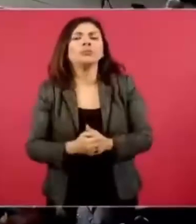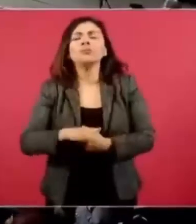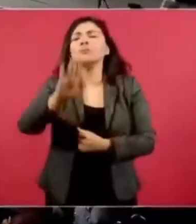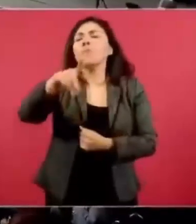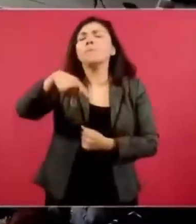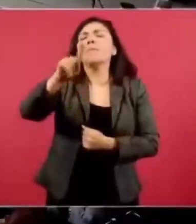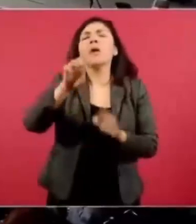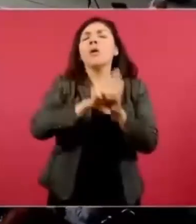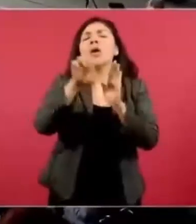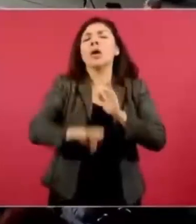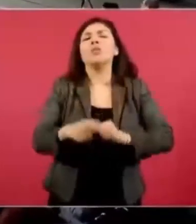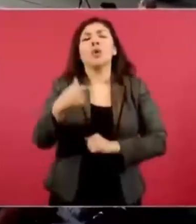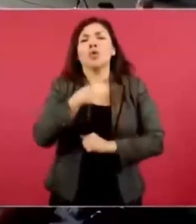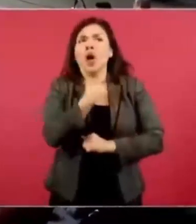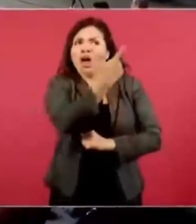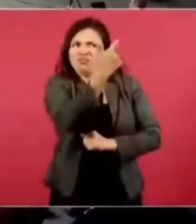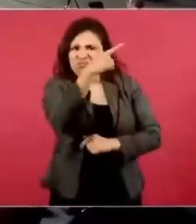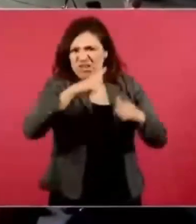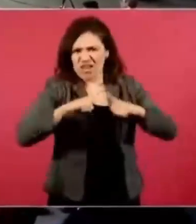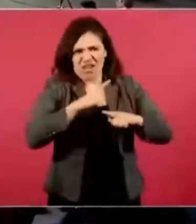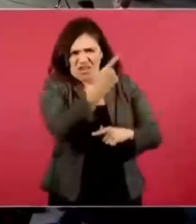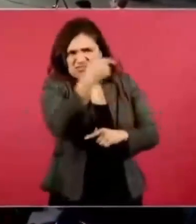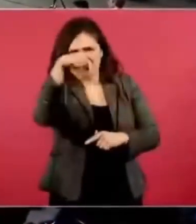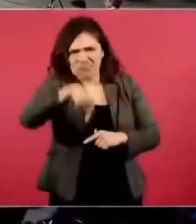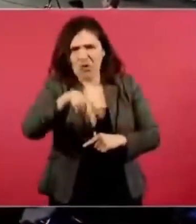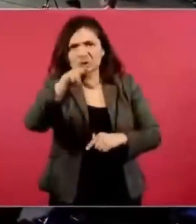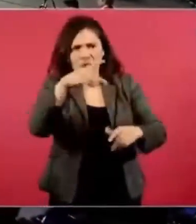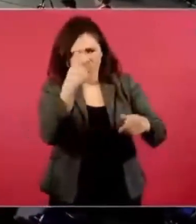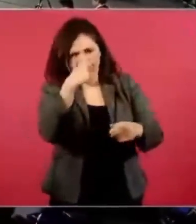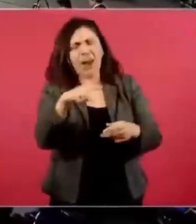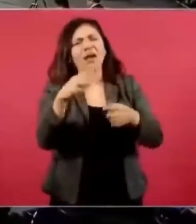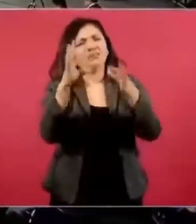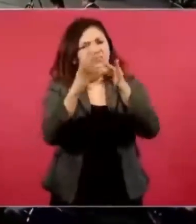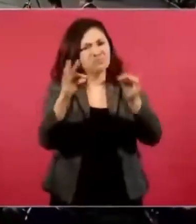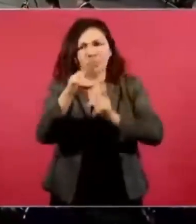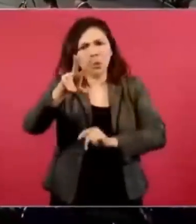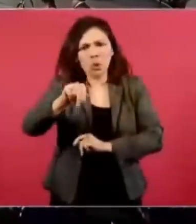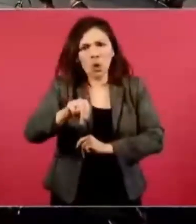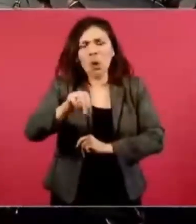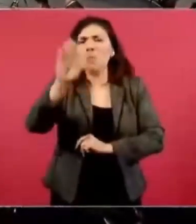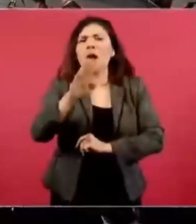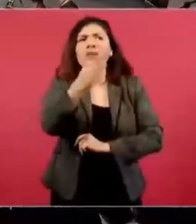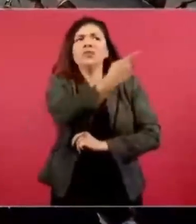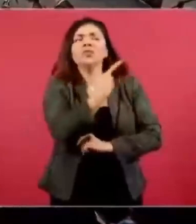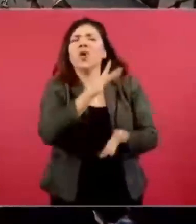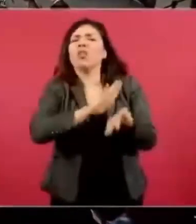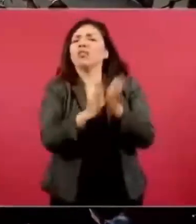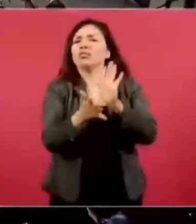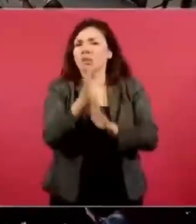actuar con complicidad, sobre todo si estuvieran en activo. No, no, porque